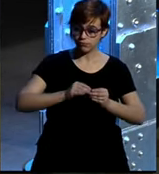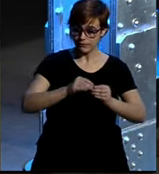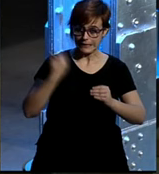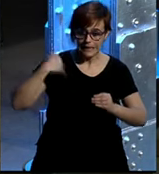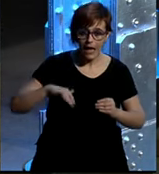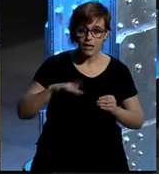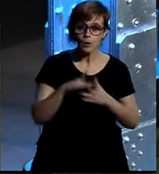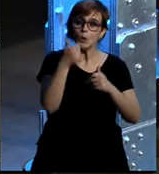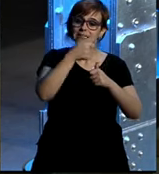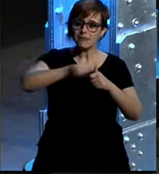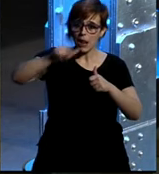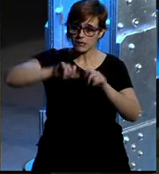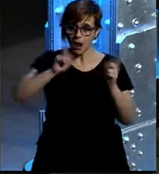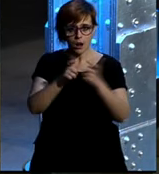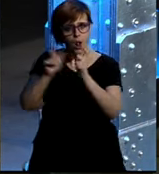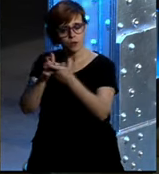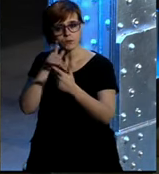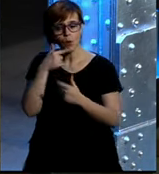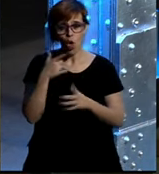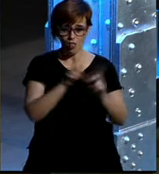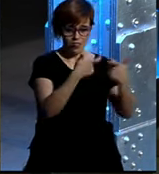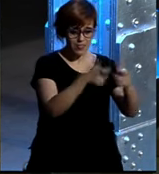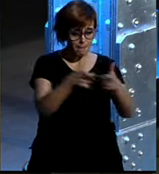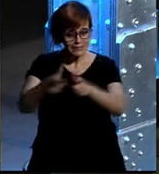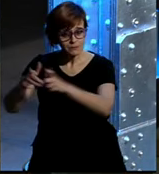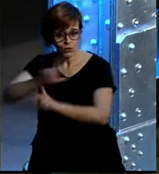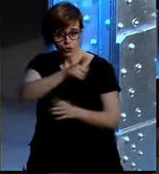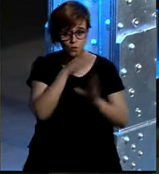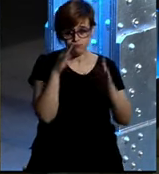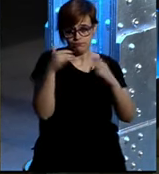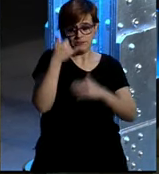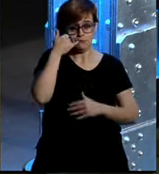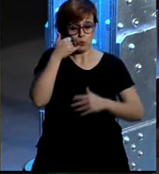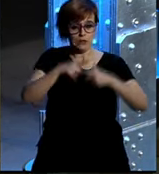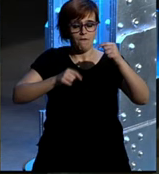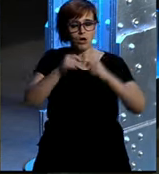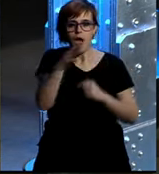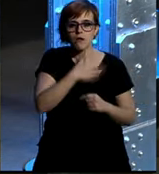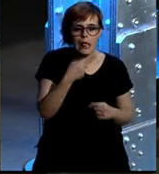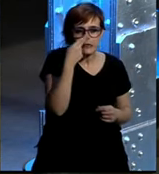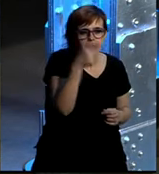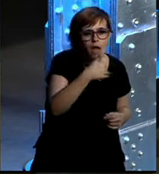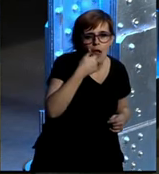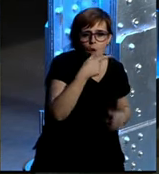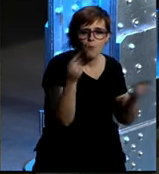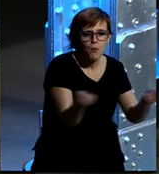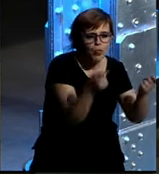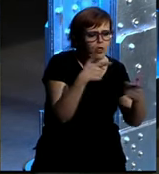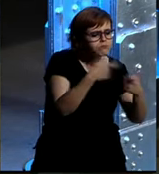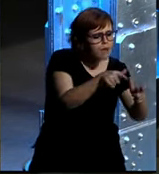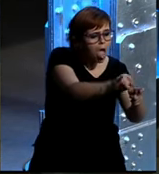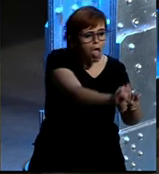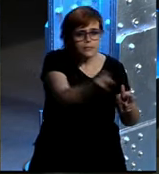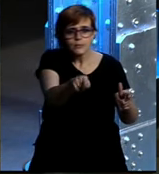reuniones semanales donde todos los departamentos de la casa que quieren tener o lanzar algún mensaje comercial promocional